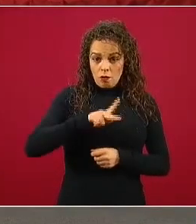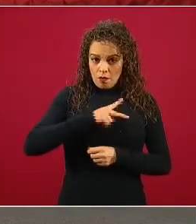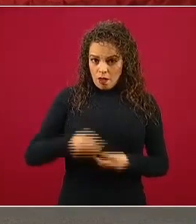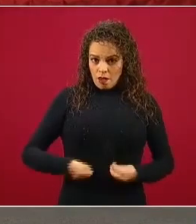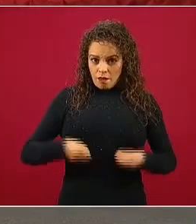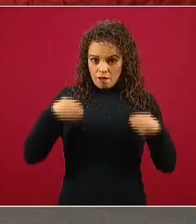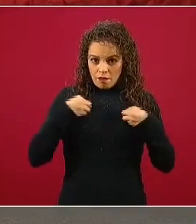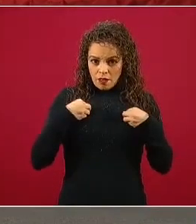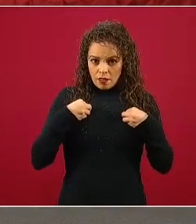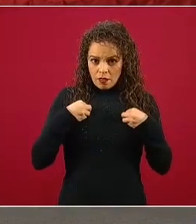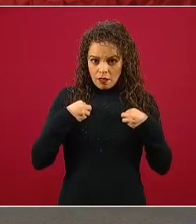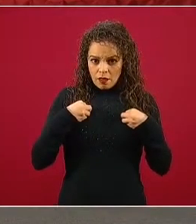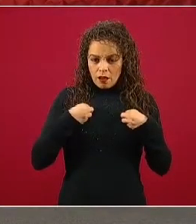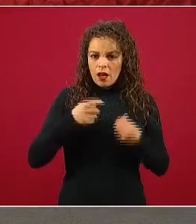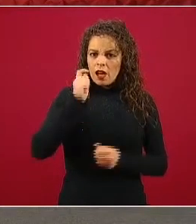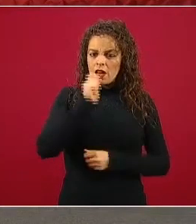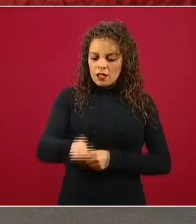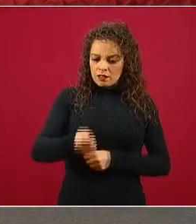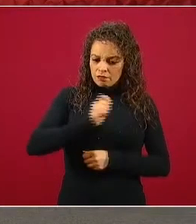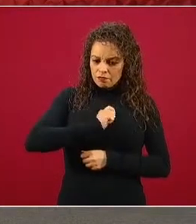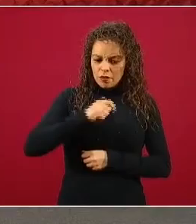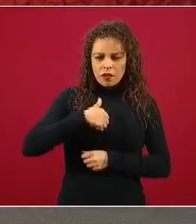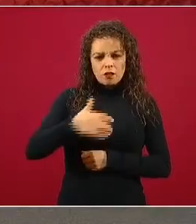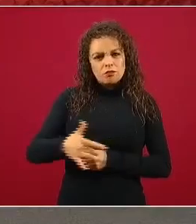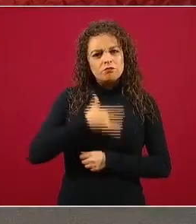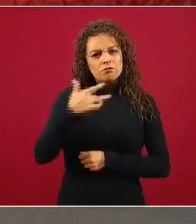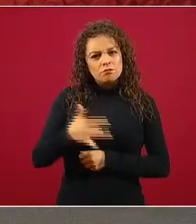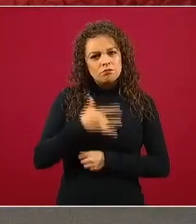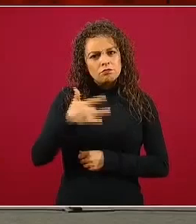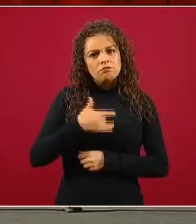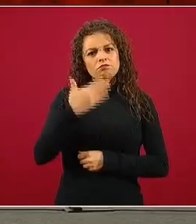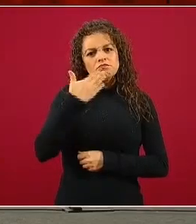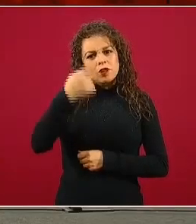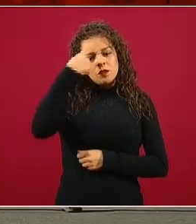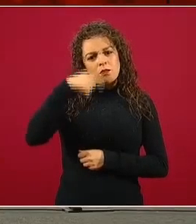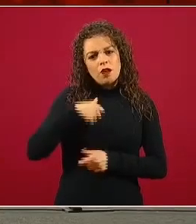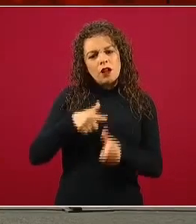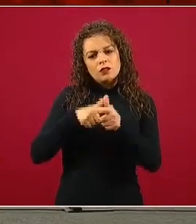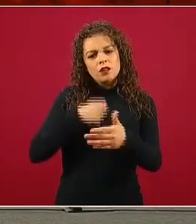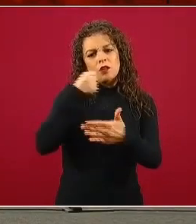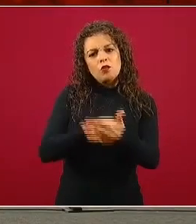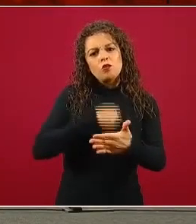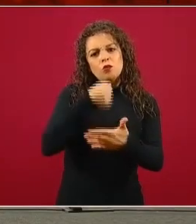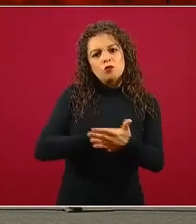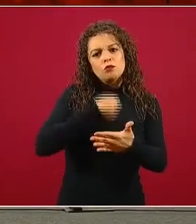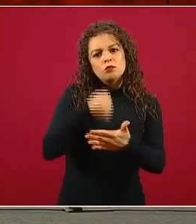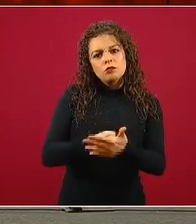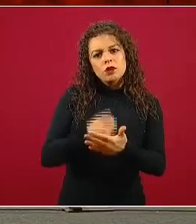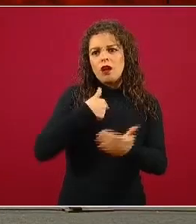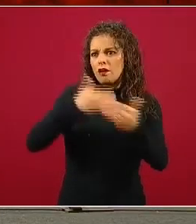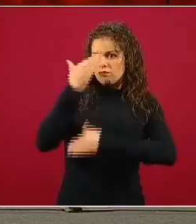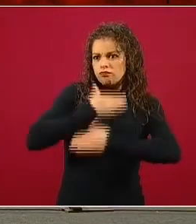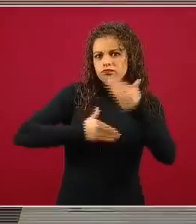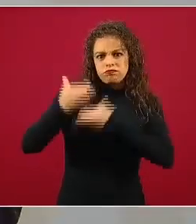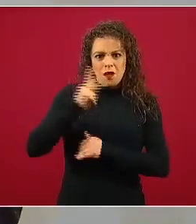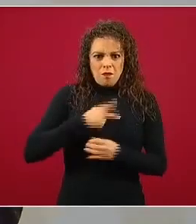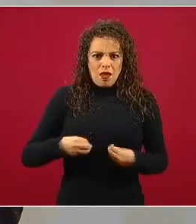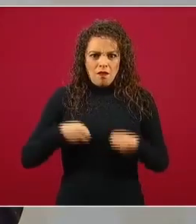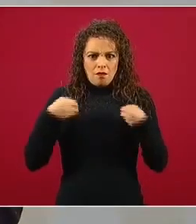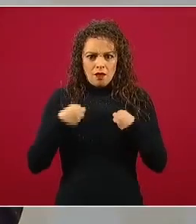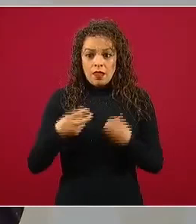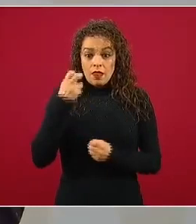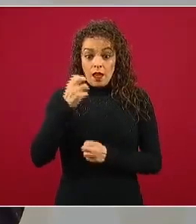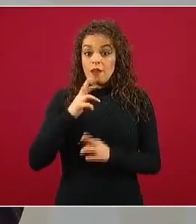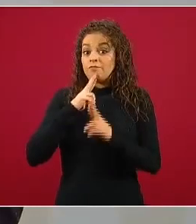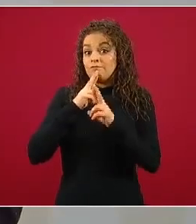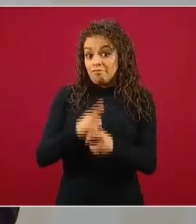como algo que nos dé significado, por qué tenemos que luchar. Y aquí tenemos una muy buena respuesta. Yo vengo de la generación del